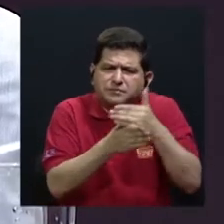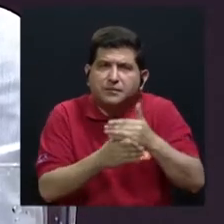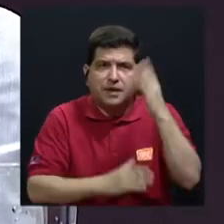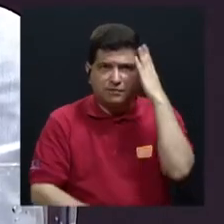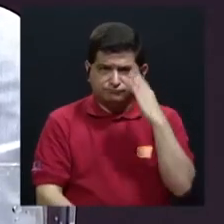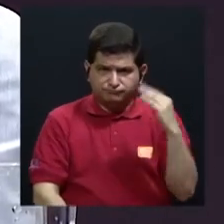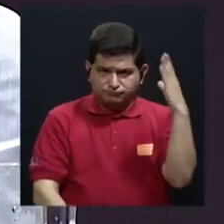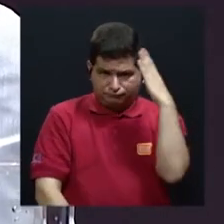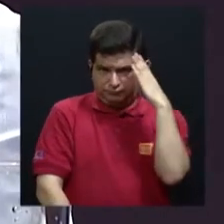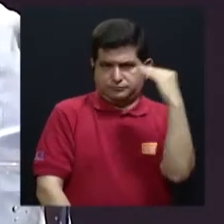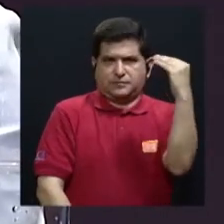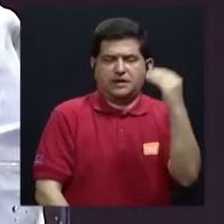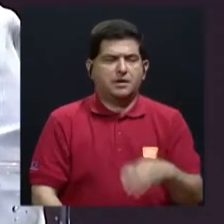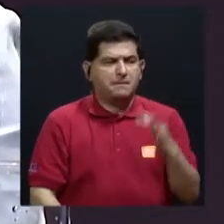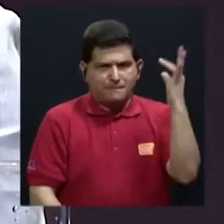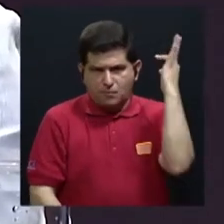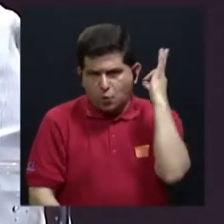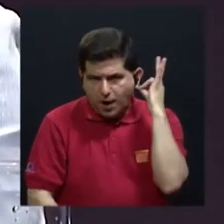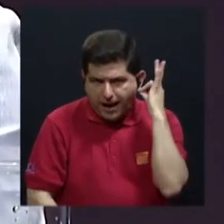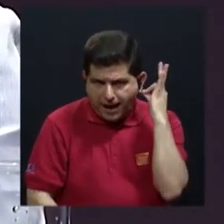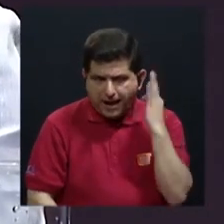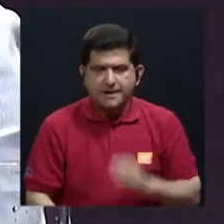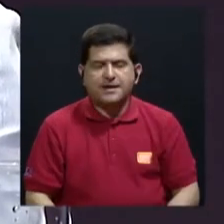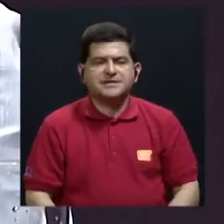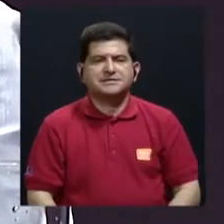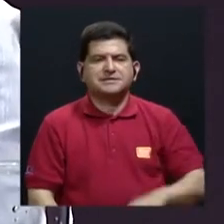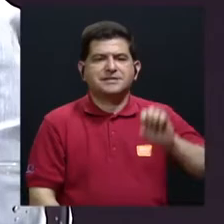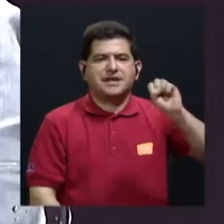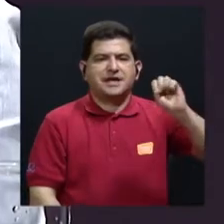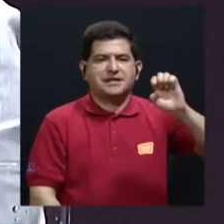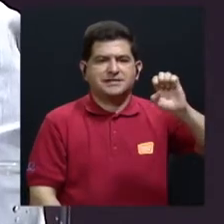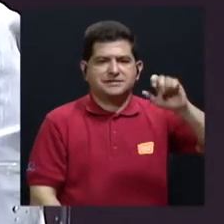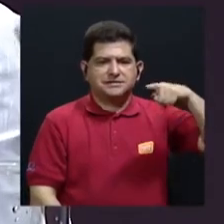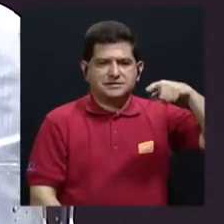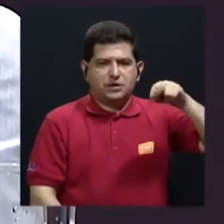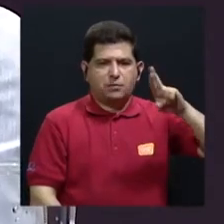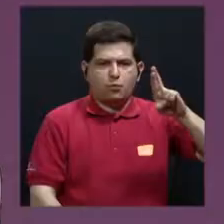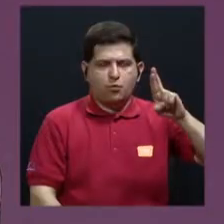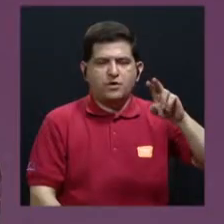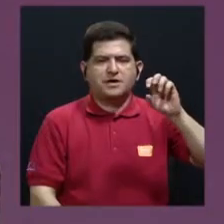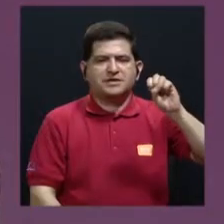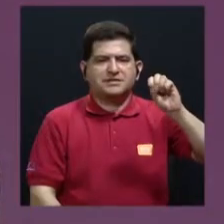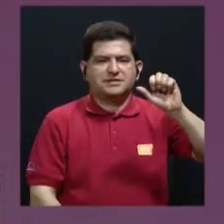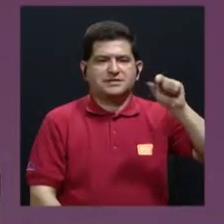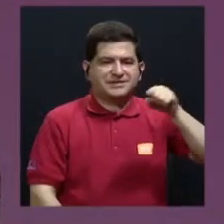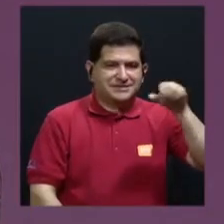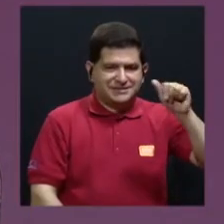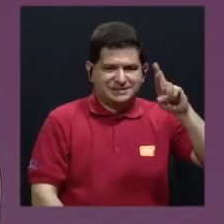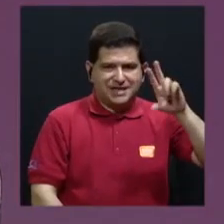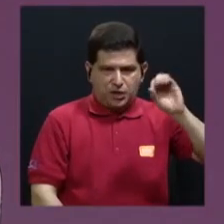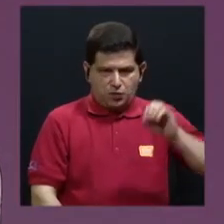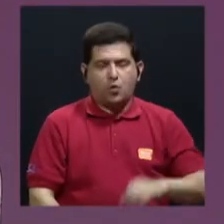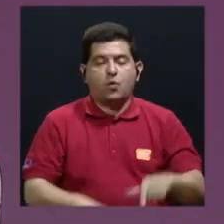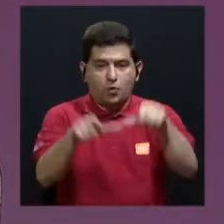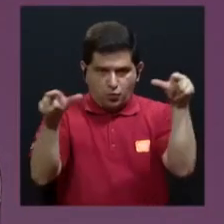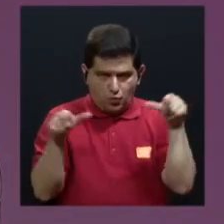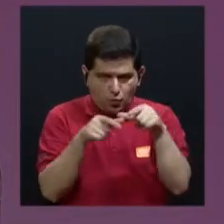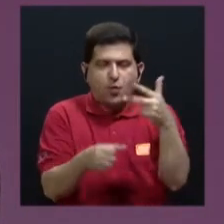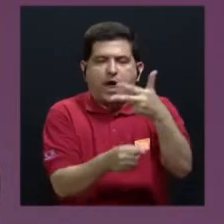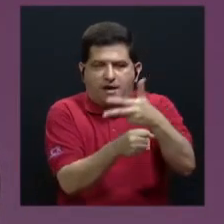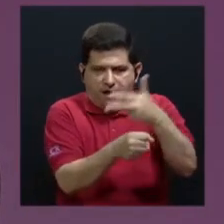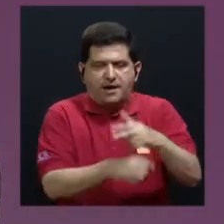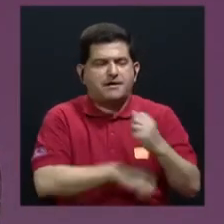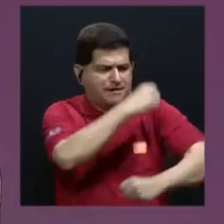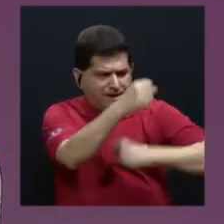experiencia de las mujeres de Sepursaco. Una localidad también en Guatemala que